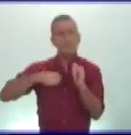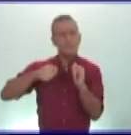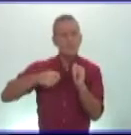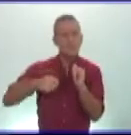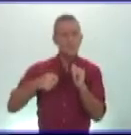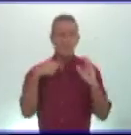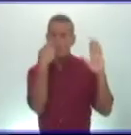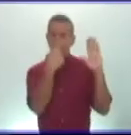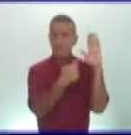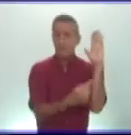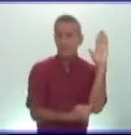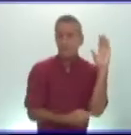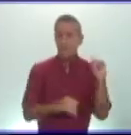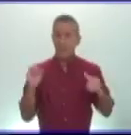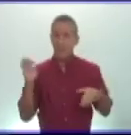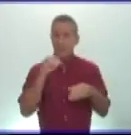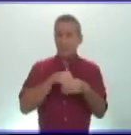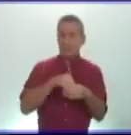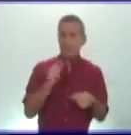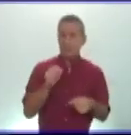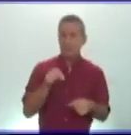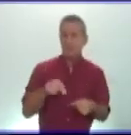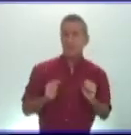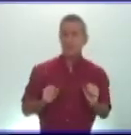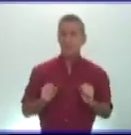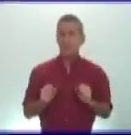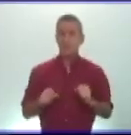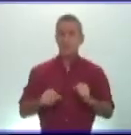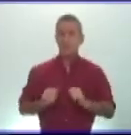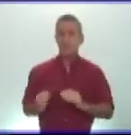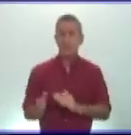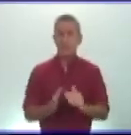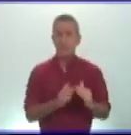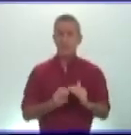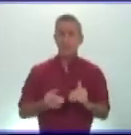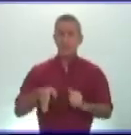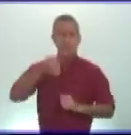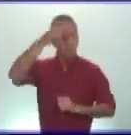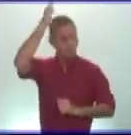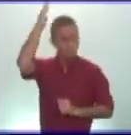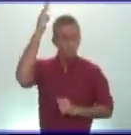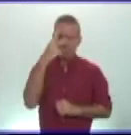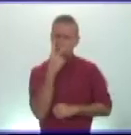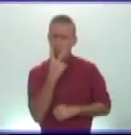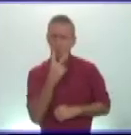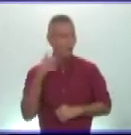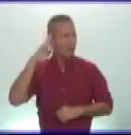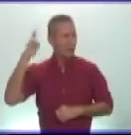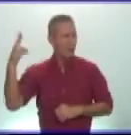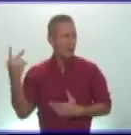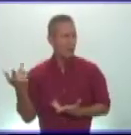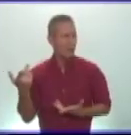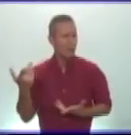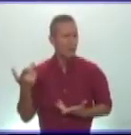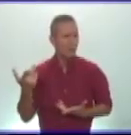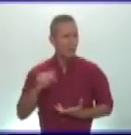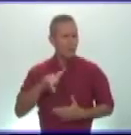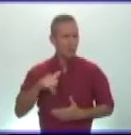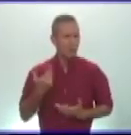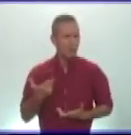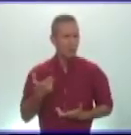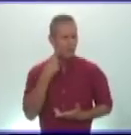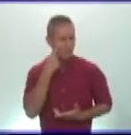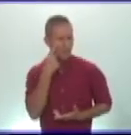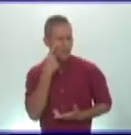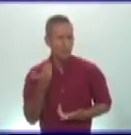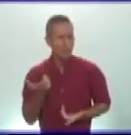una caracterización más integral de esta civilización romana donde quiero que presten atención y que vamos a recordar también porque ustedes lo conocen bueno